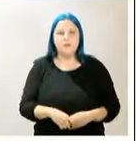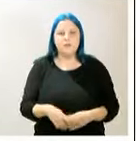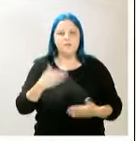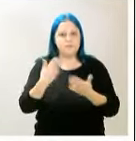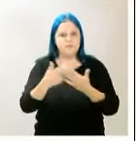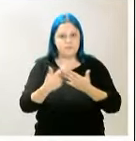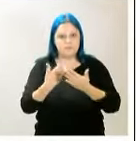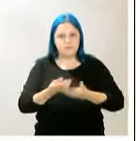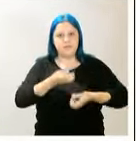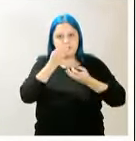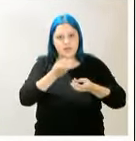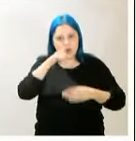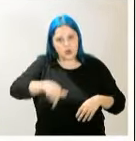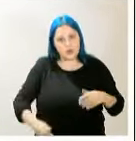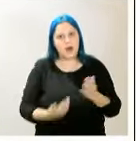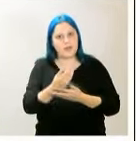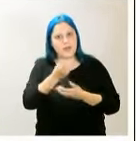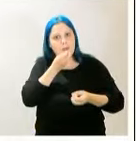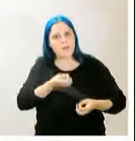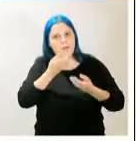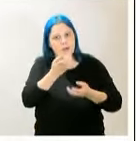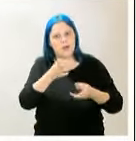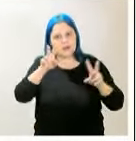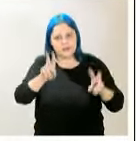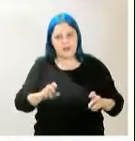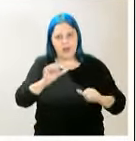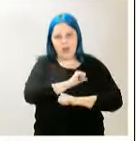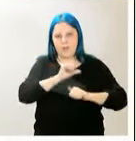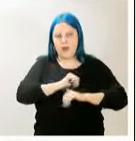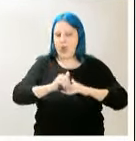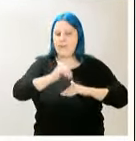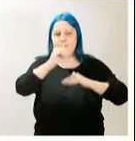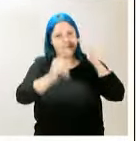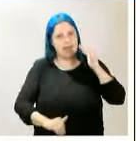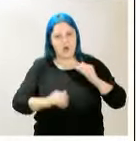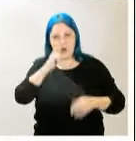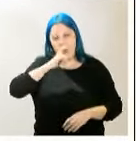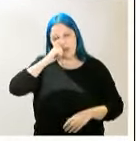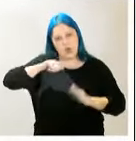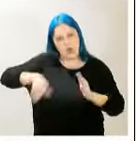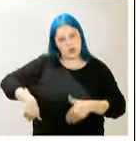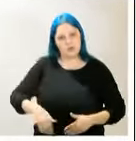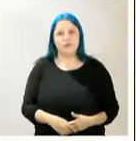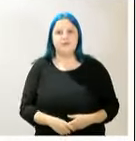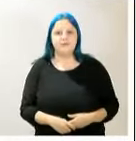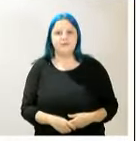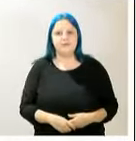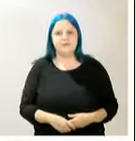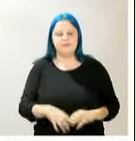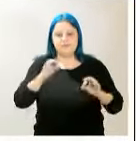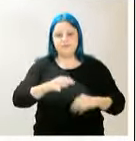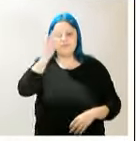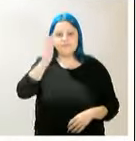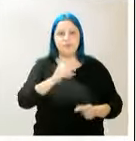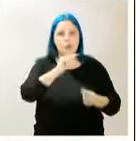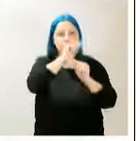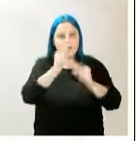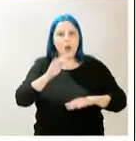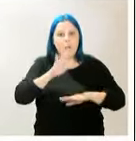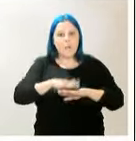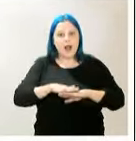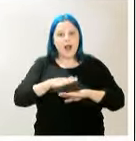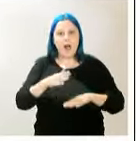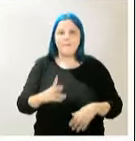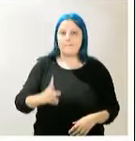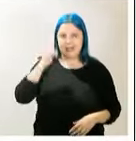hacíamos referencia del menor desempleo de los últimos años. Viene a ser lo mismo que el total presupuestado para pensiones, tanto